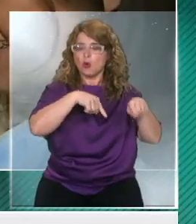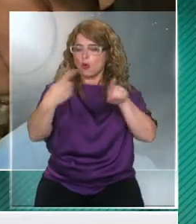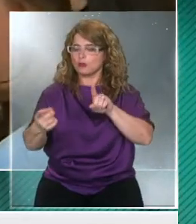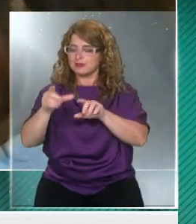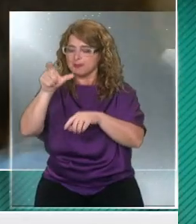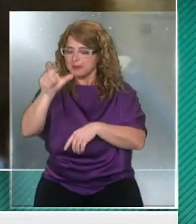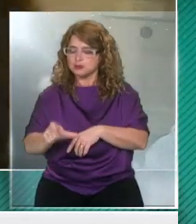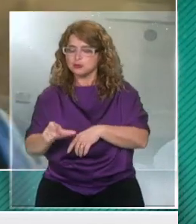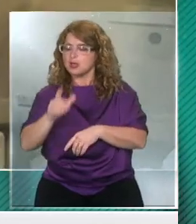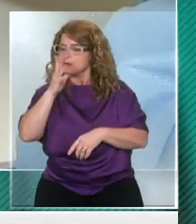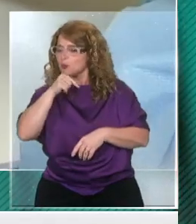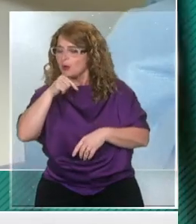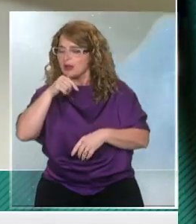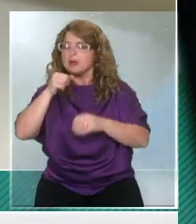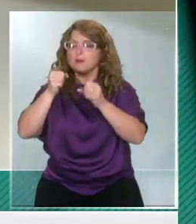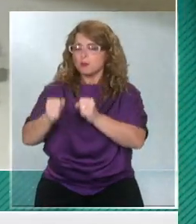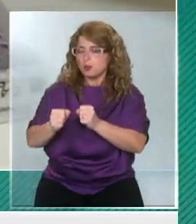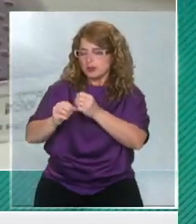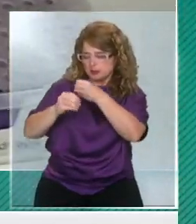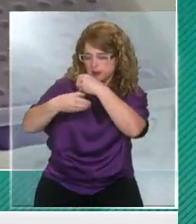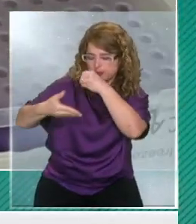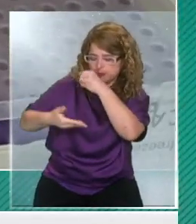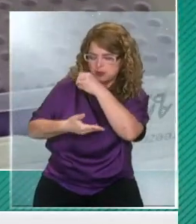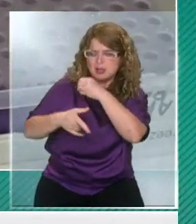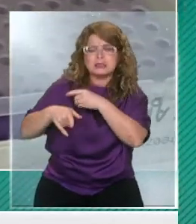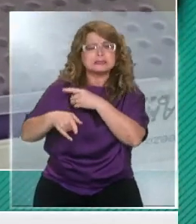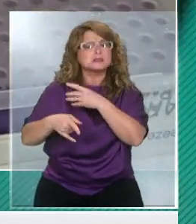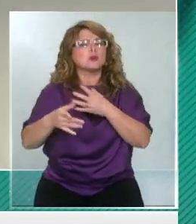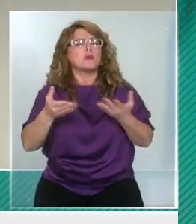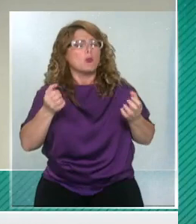positivo igual? ¿Aunque no presente síntomas, funcionaría?